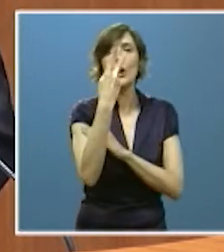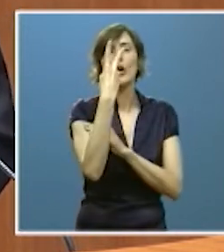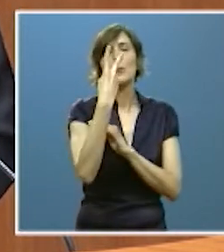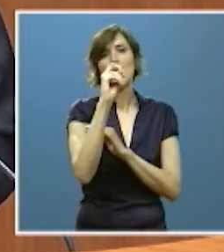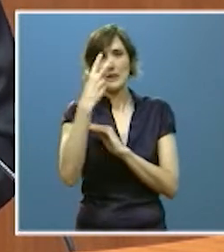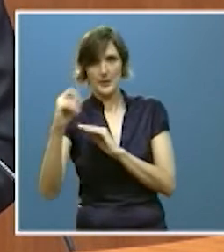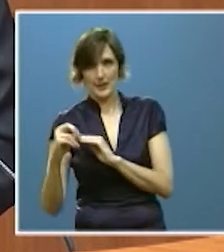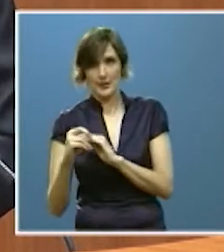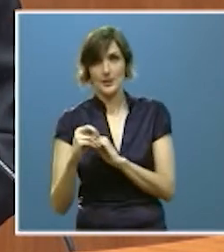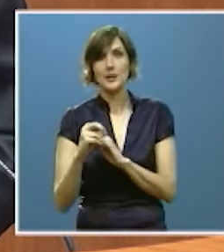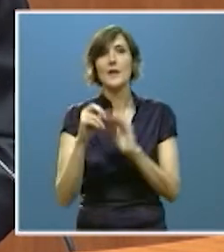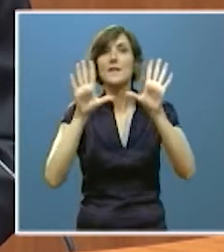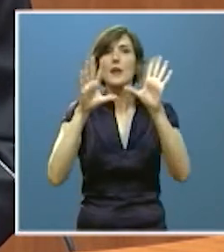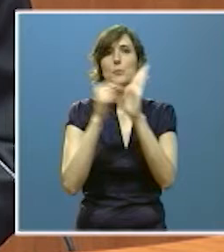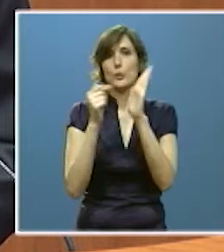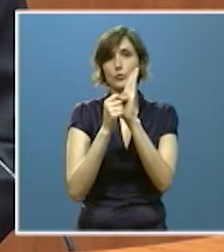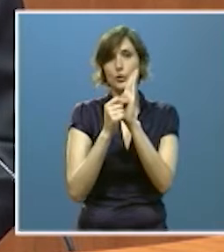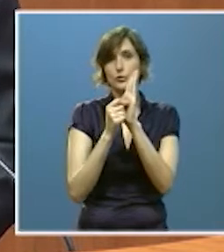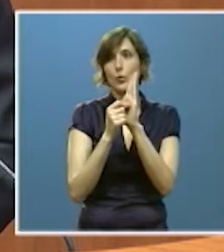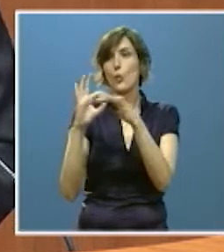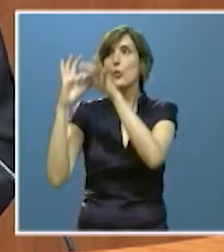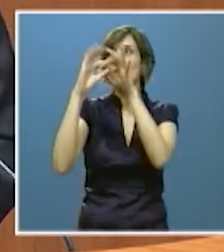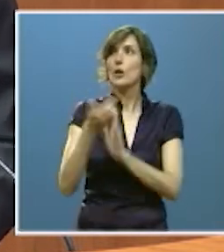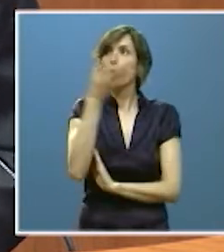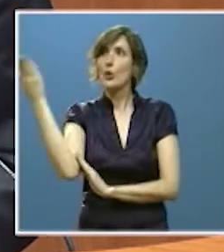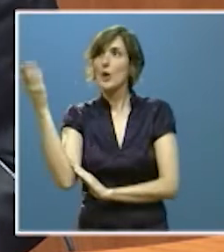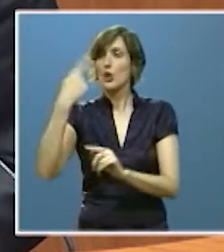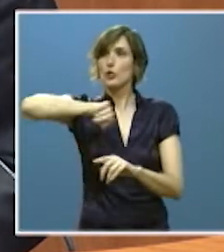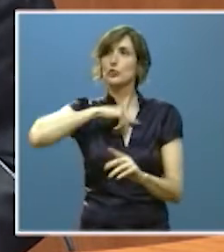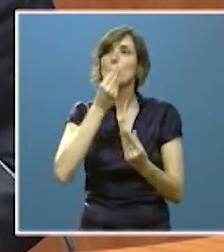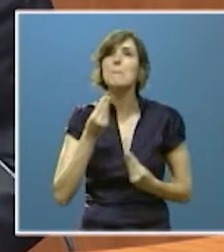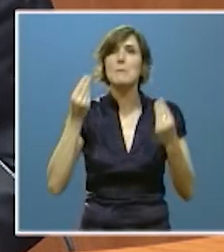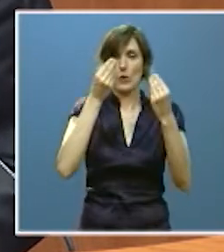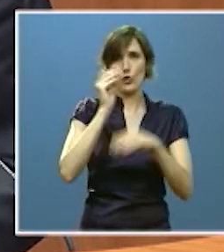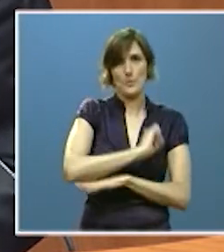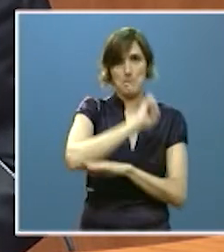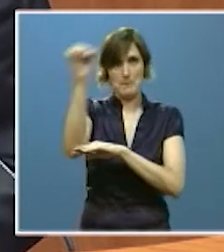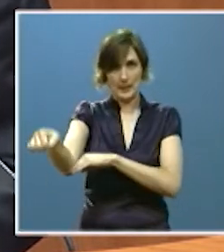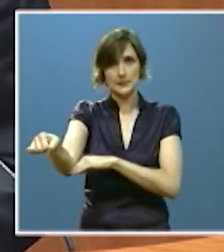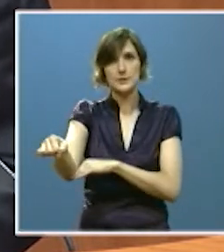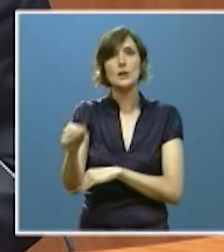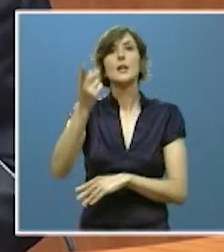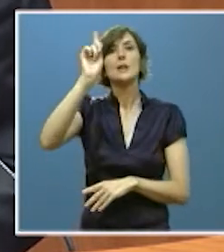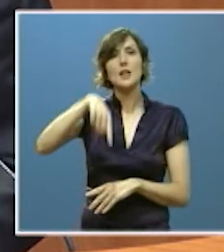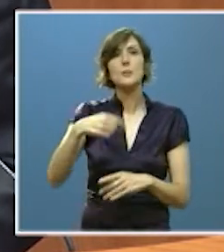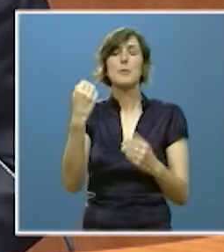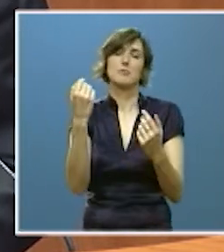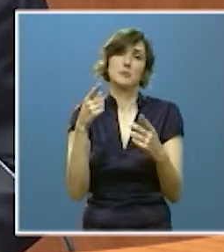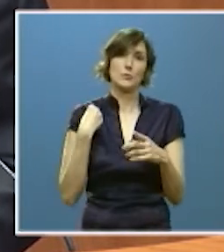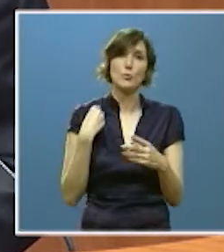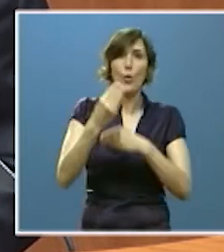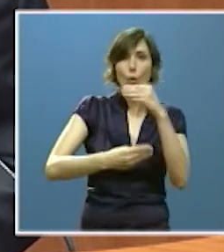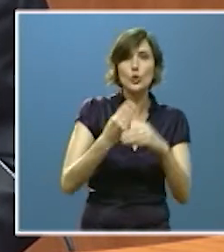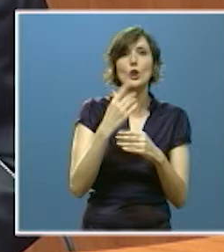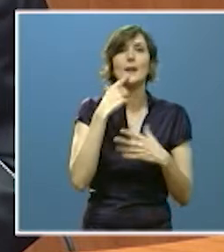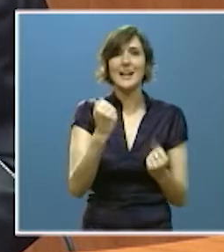10 puntos más ambicioso que el de la propia Unión Europea. Fomentamos, asimismo, el vehículo de energías alternativas con medidas